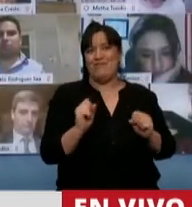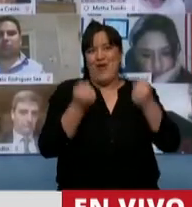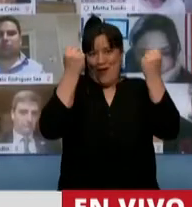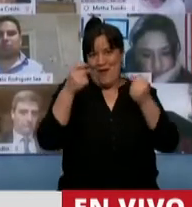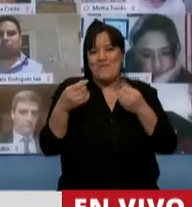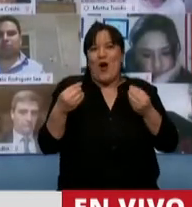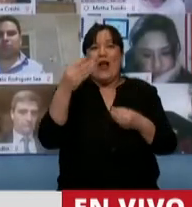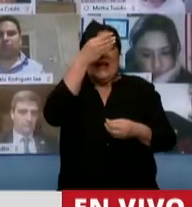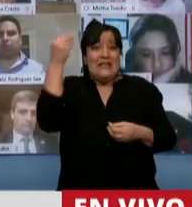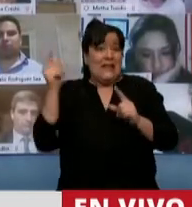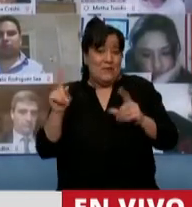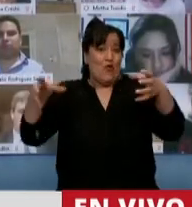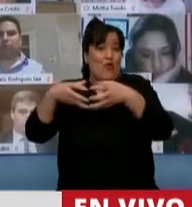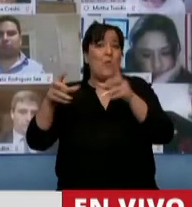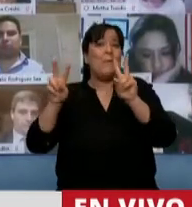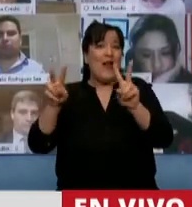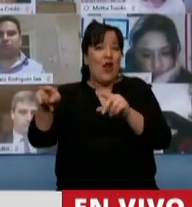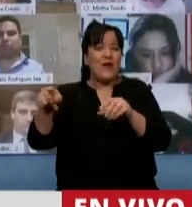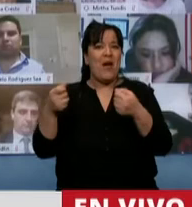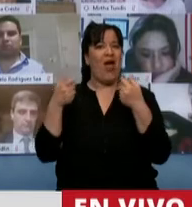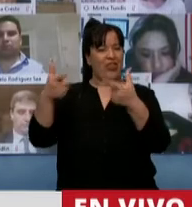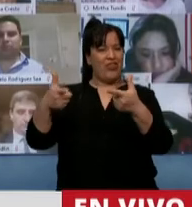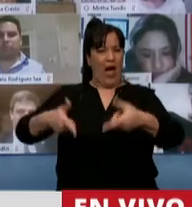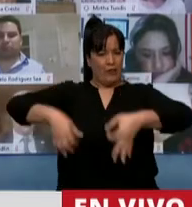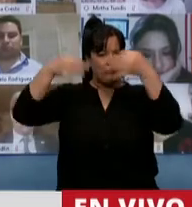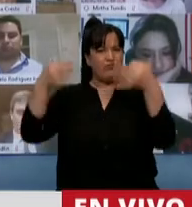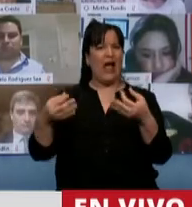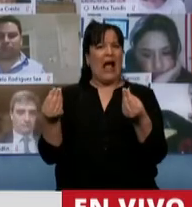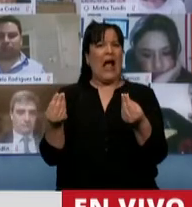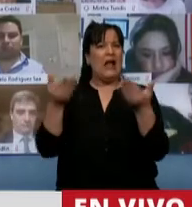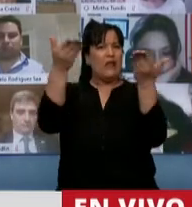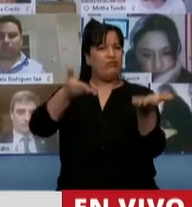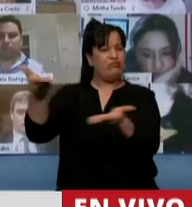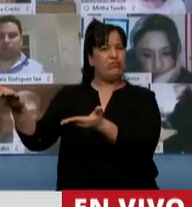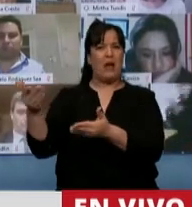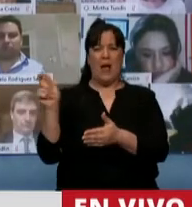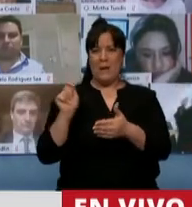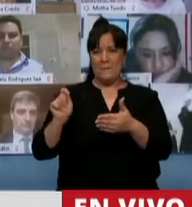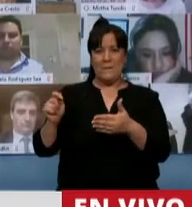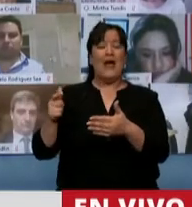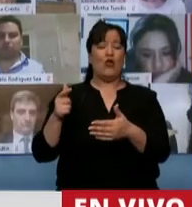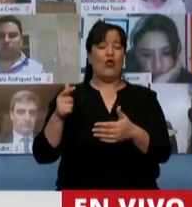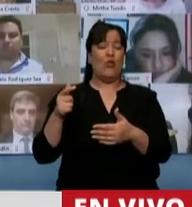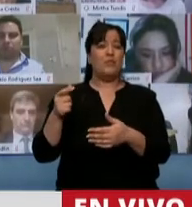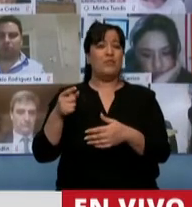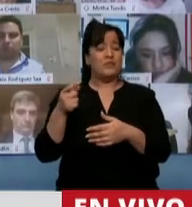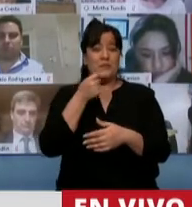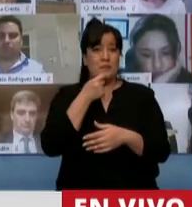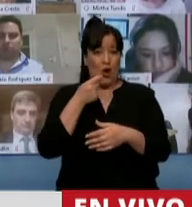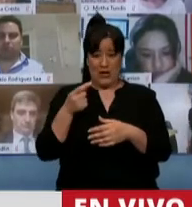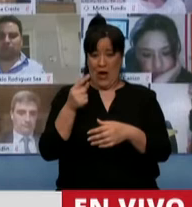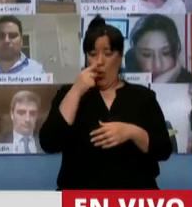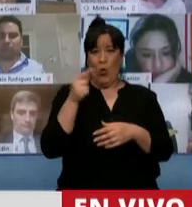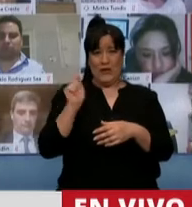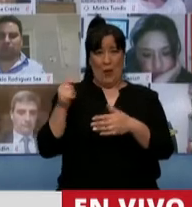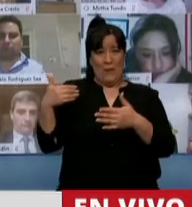Cristina, fue el peronismo el que le dio institucionalidad a los últimos meses del gobierno de Macri, porque si no se caía a